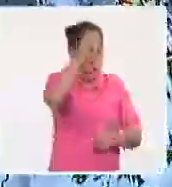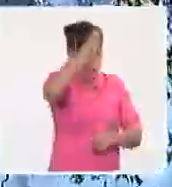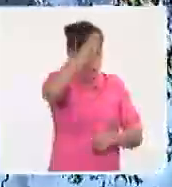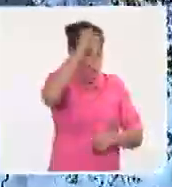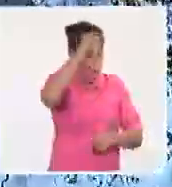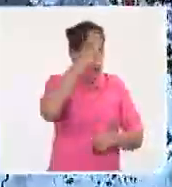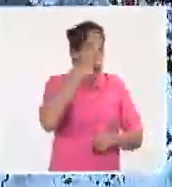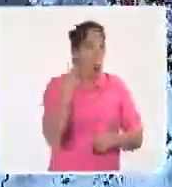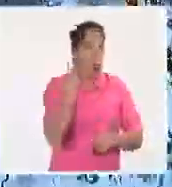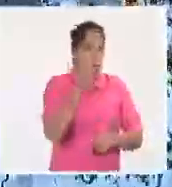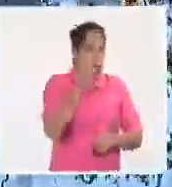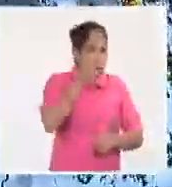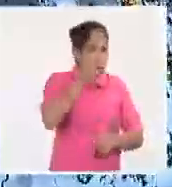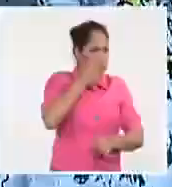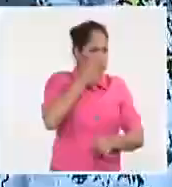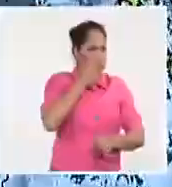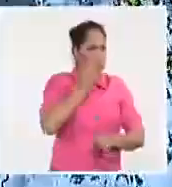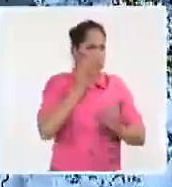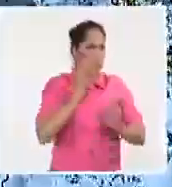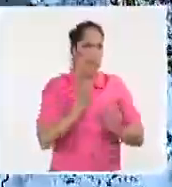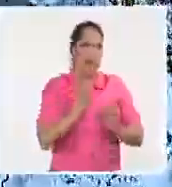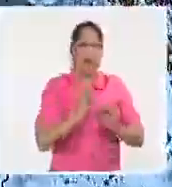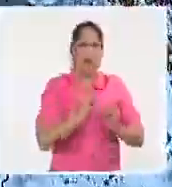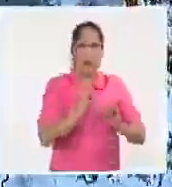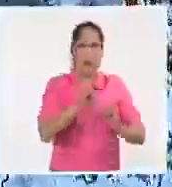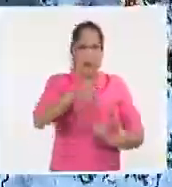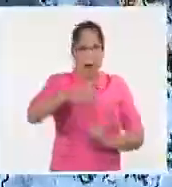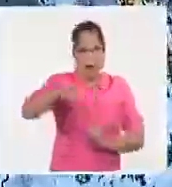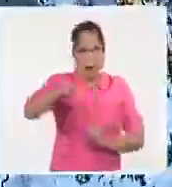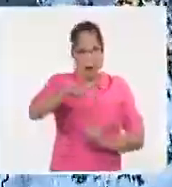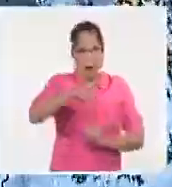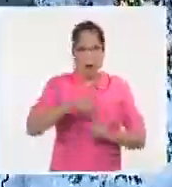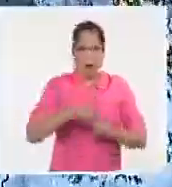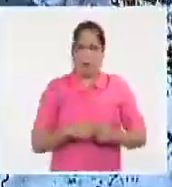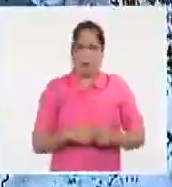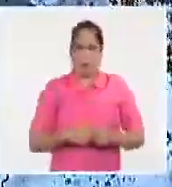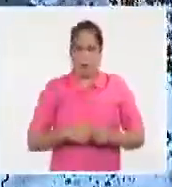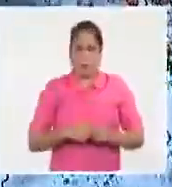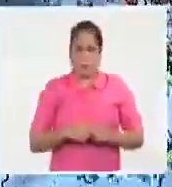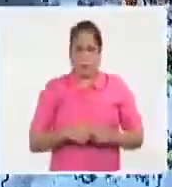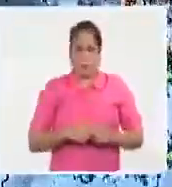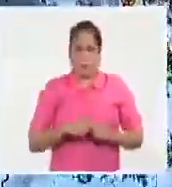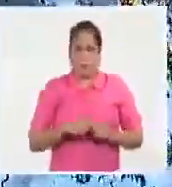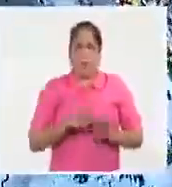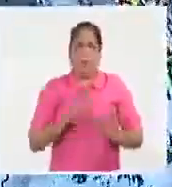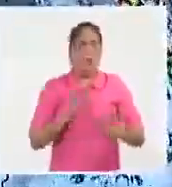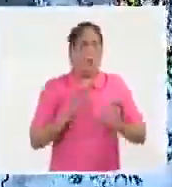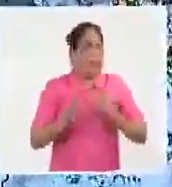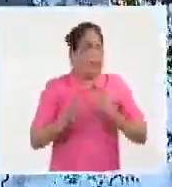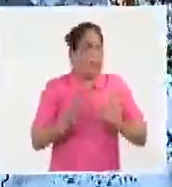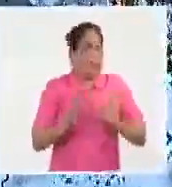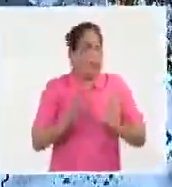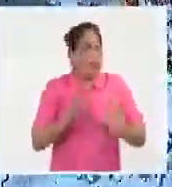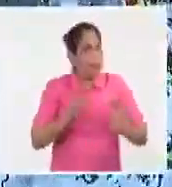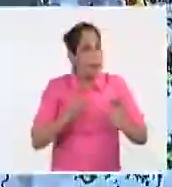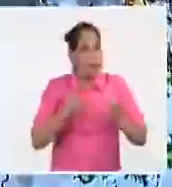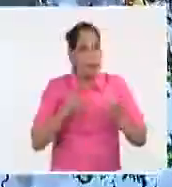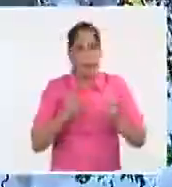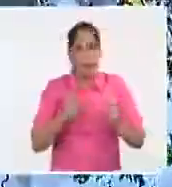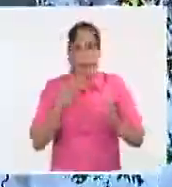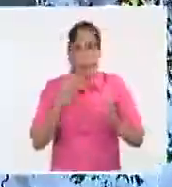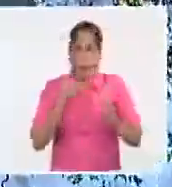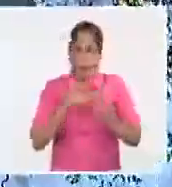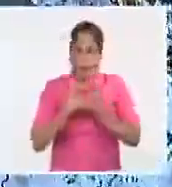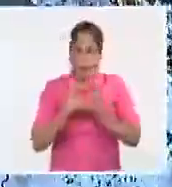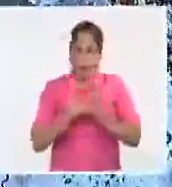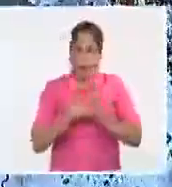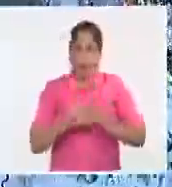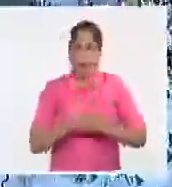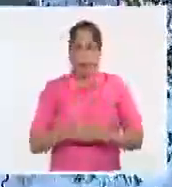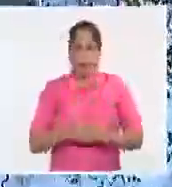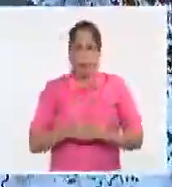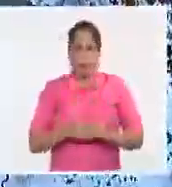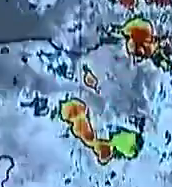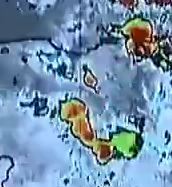trayectoria de este sistema tropical y lo mantenemos a usted informado. Cuídese, protéjese y nos vemos en un próximo encuentro.